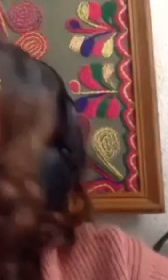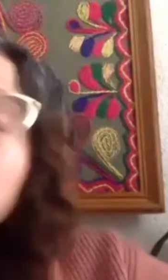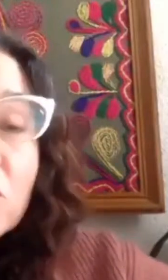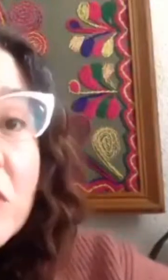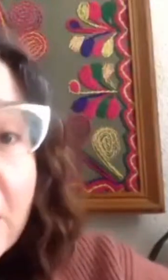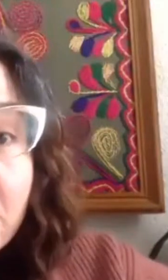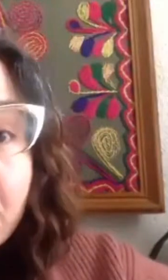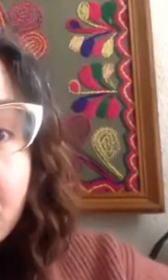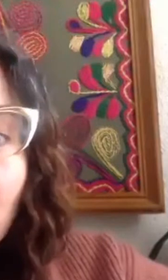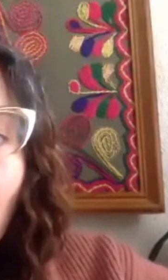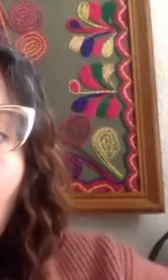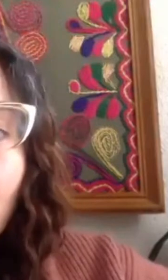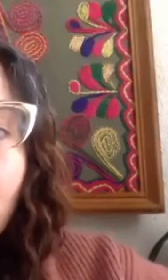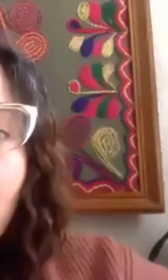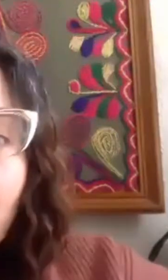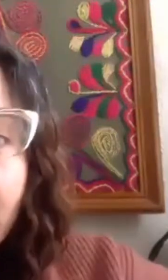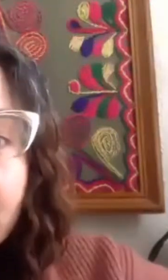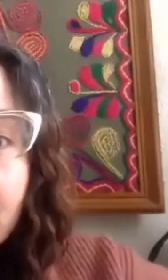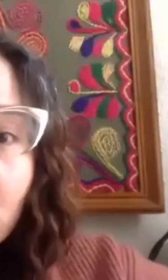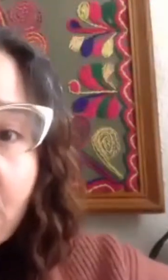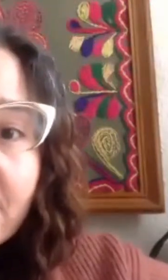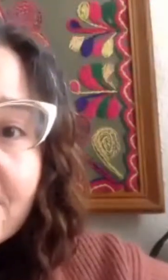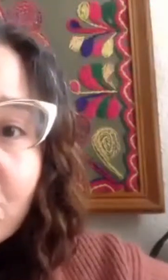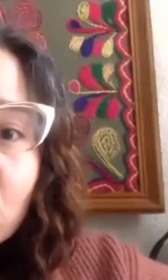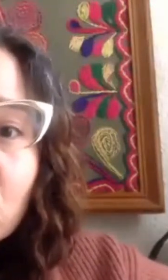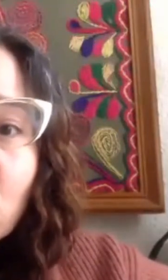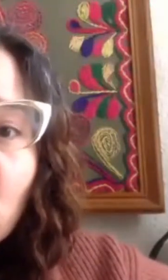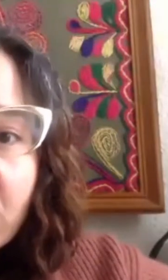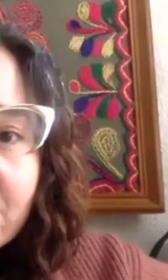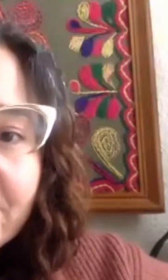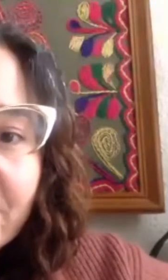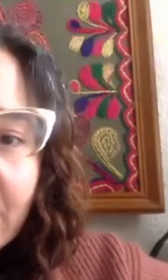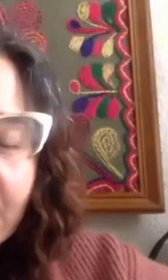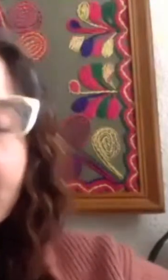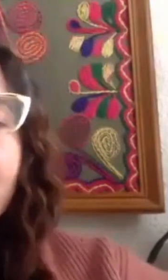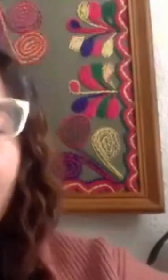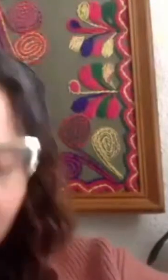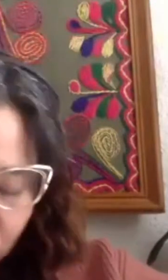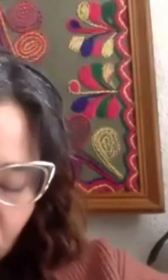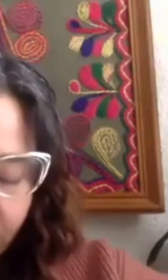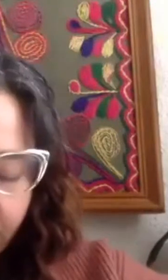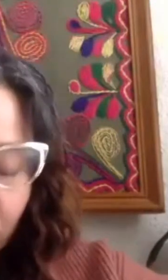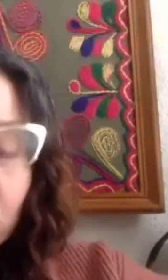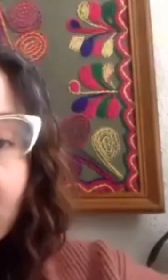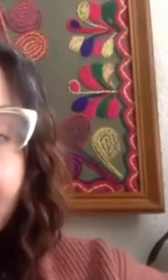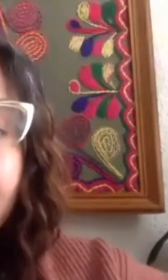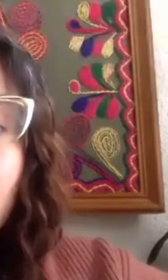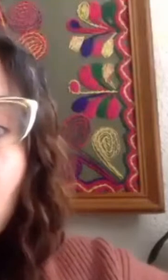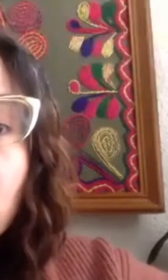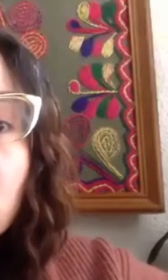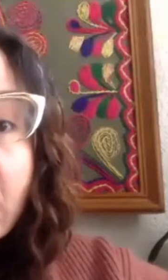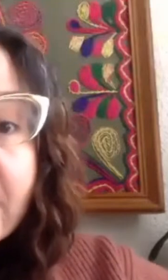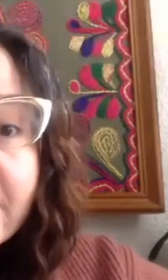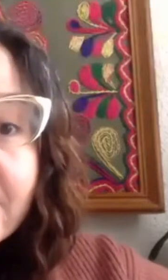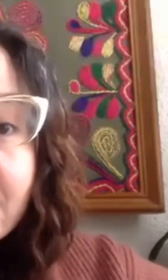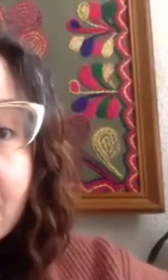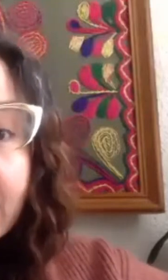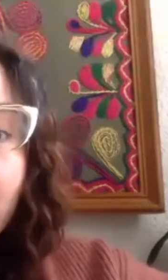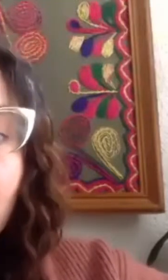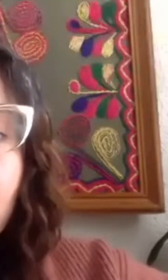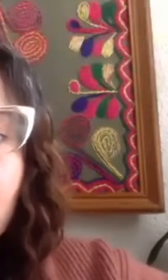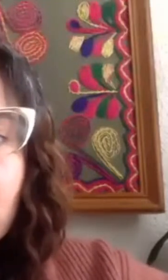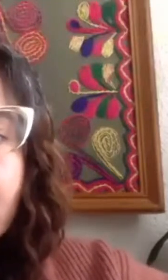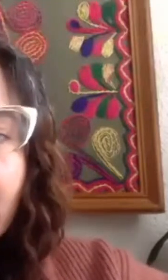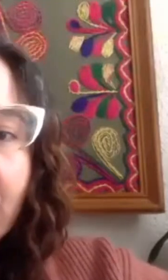sotzil con flores y soles de muchos colores. Traigo un suéter rosa. Uso lentes